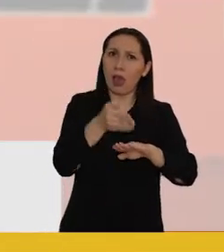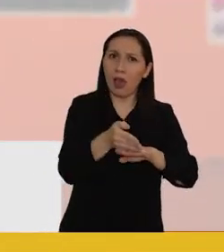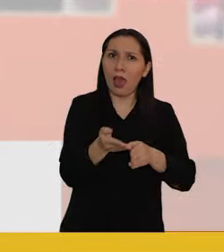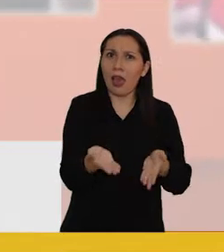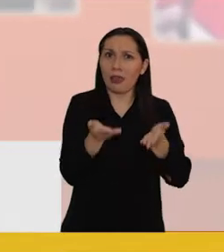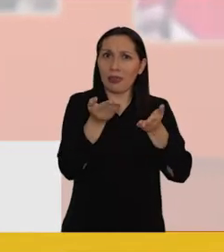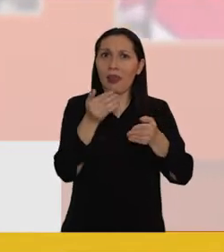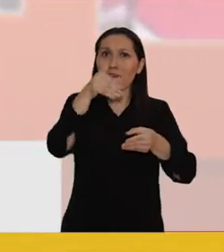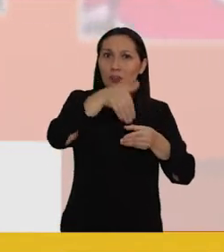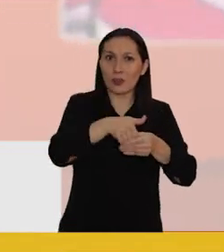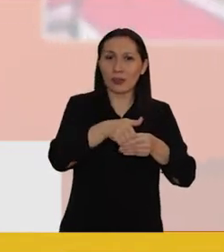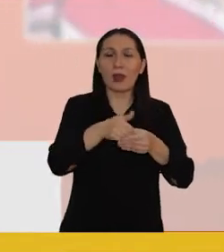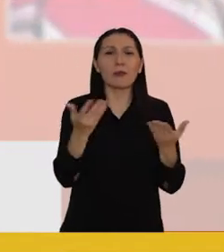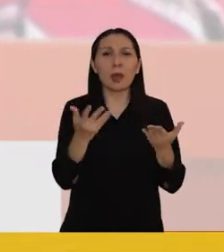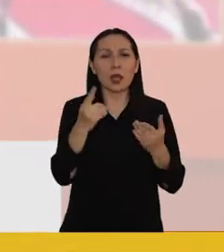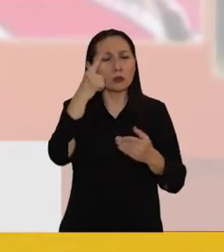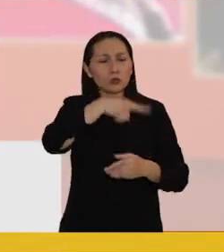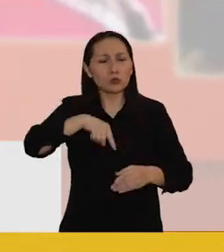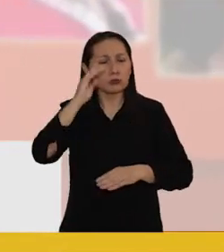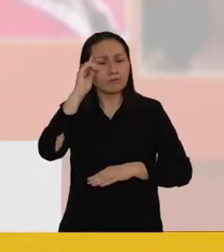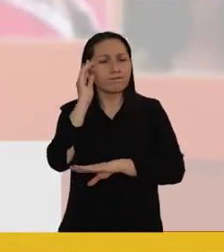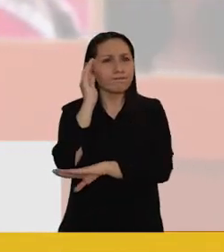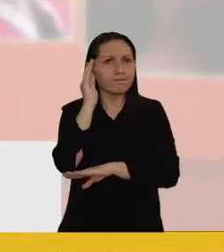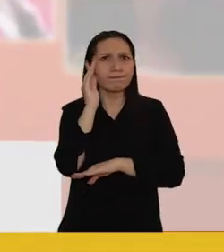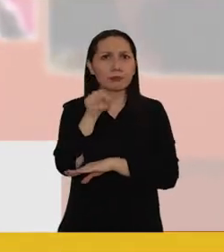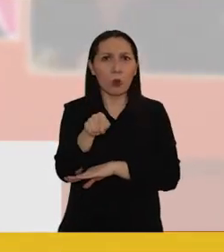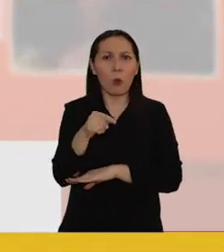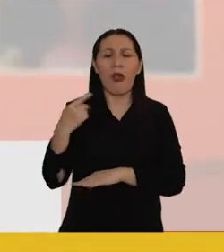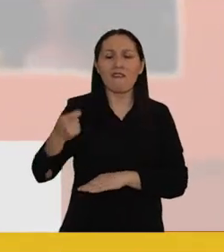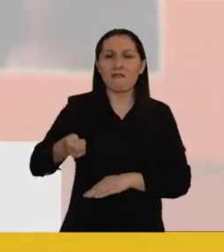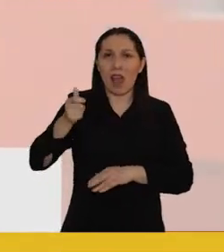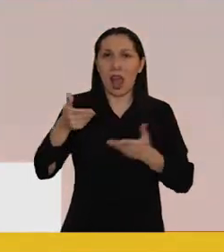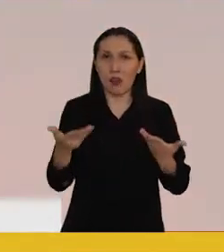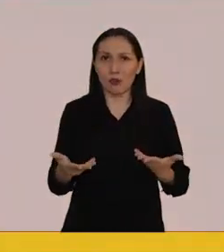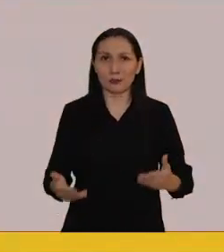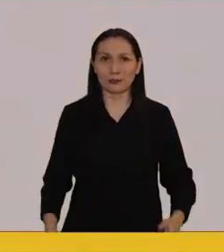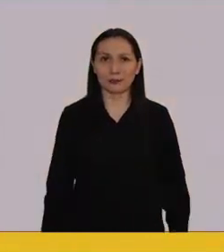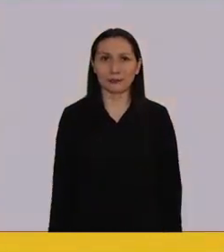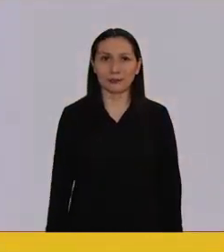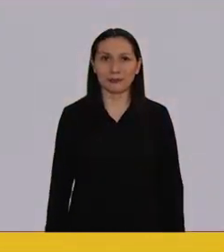Levántate a votar ese día por tus principios y tus valores.